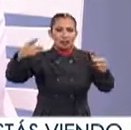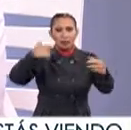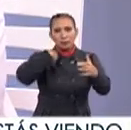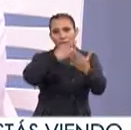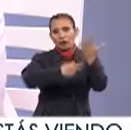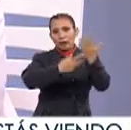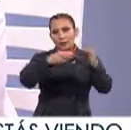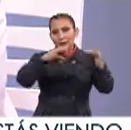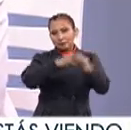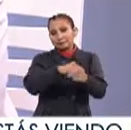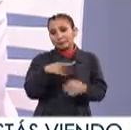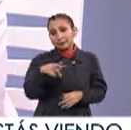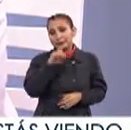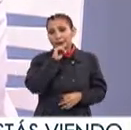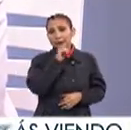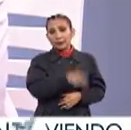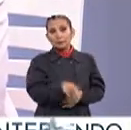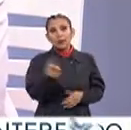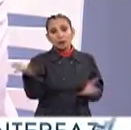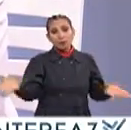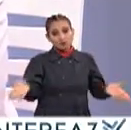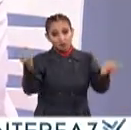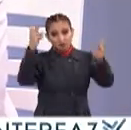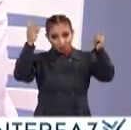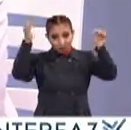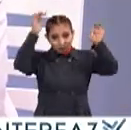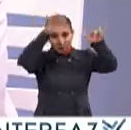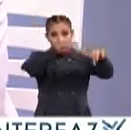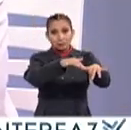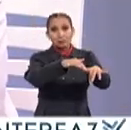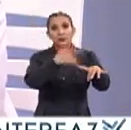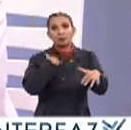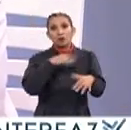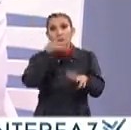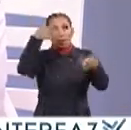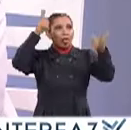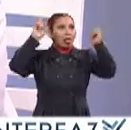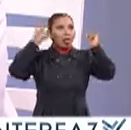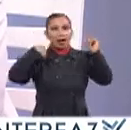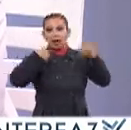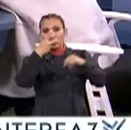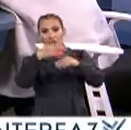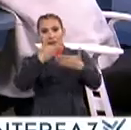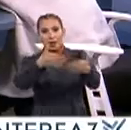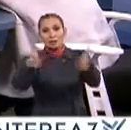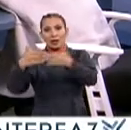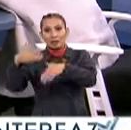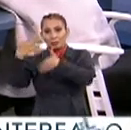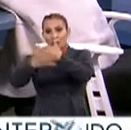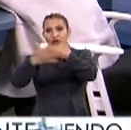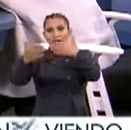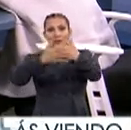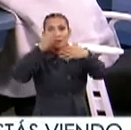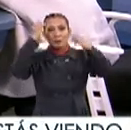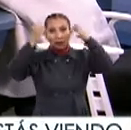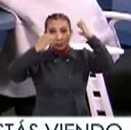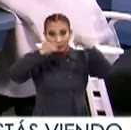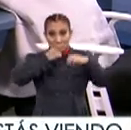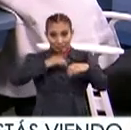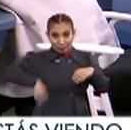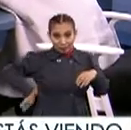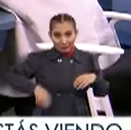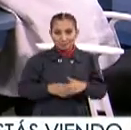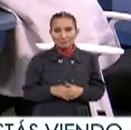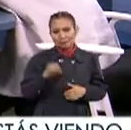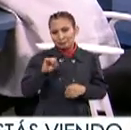nuestros programas Pero bueno También por supuesto Incentivar la visita Estamos como locos Porque tenemos dos aperturas Muy muy próximas No, no las puedes decir